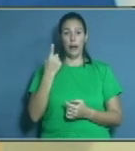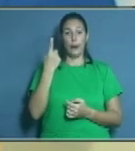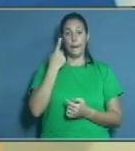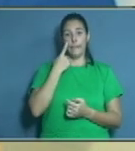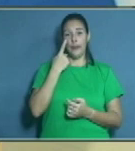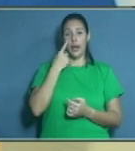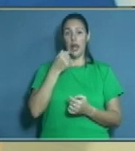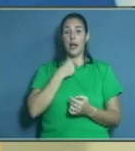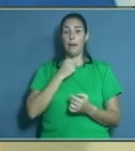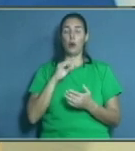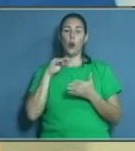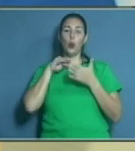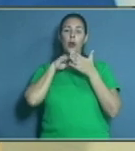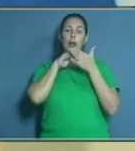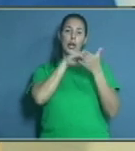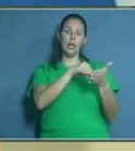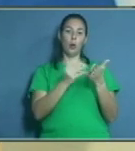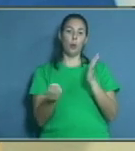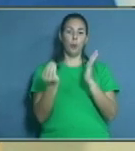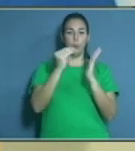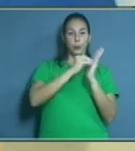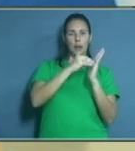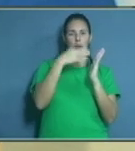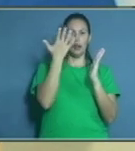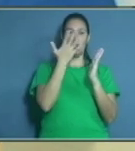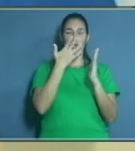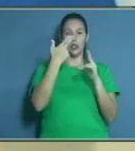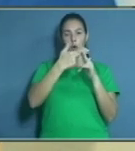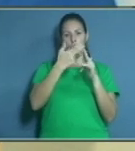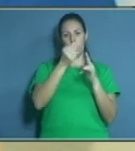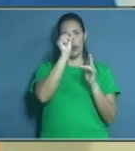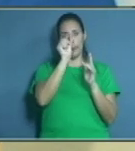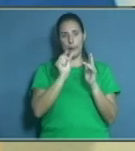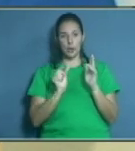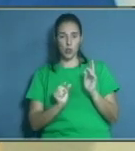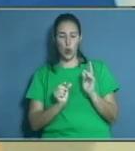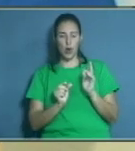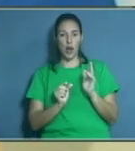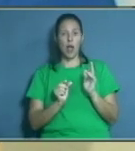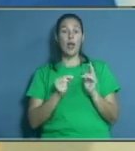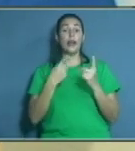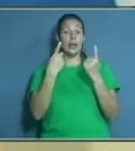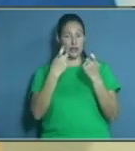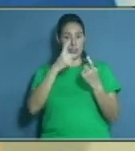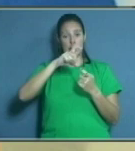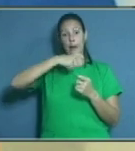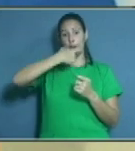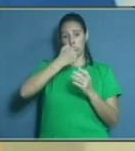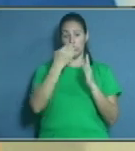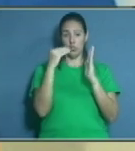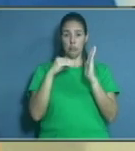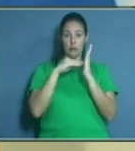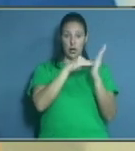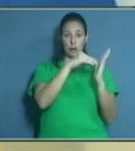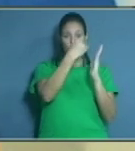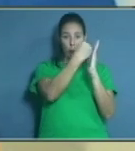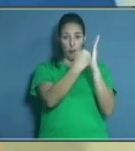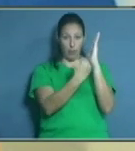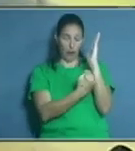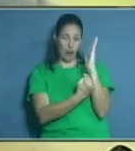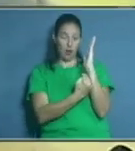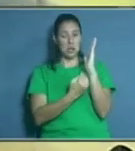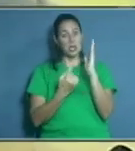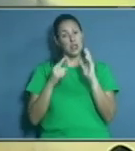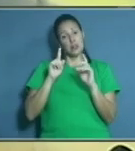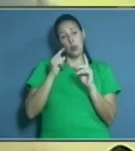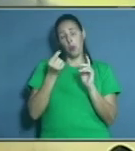registro muchas veces de los pacientes necesitados y se van solucionando gradualmente las necesidades respecto a la prótesis dental. Bueno,